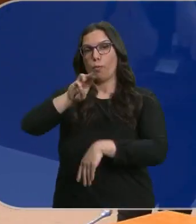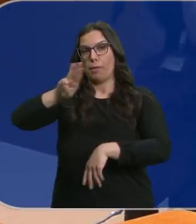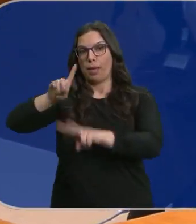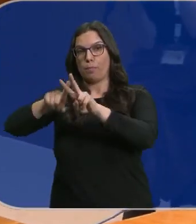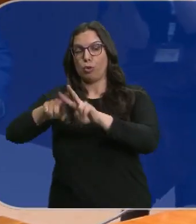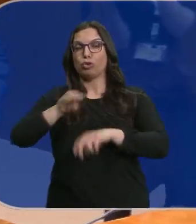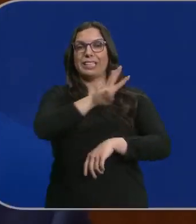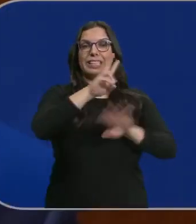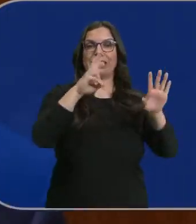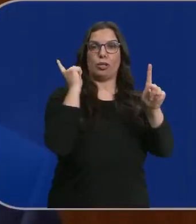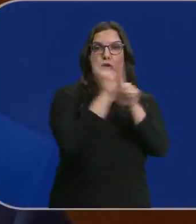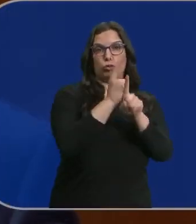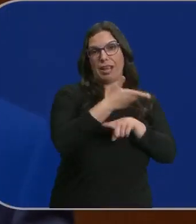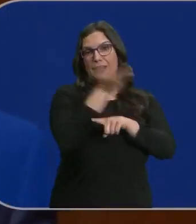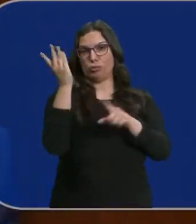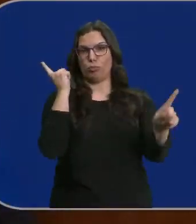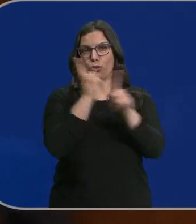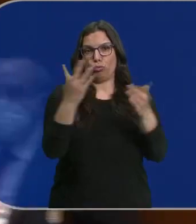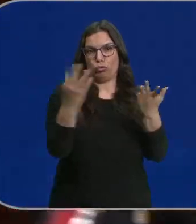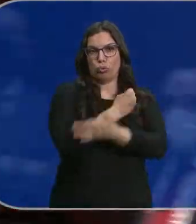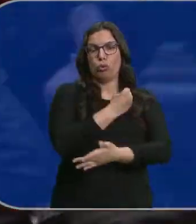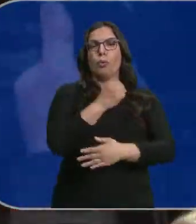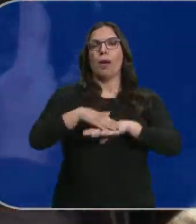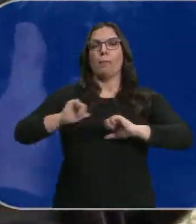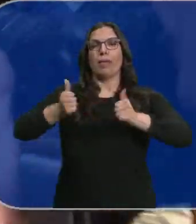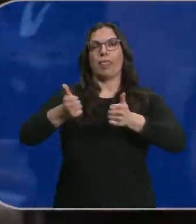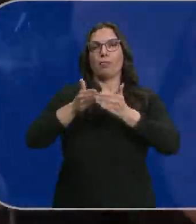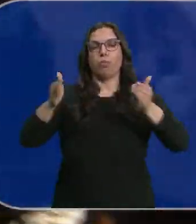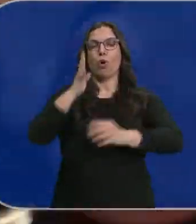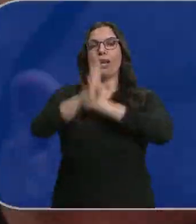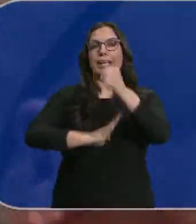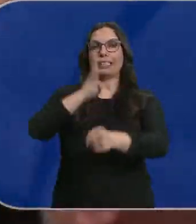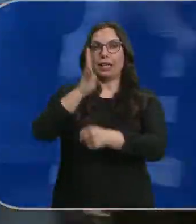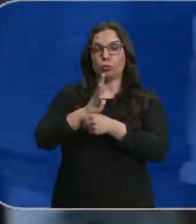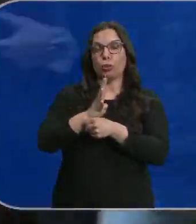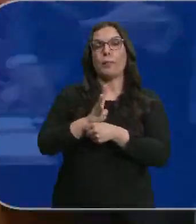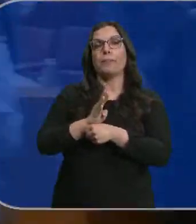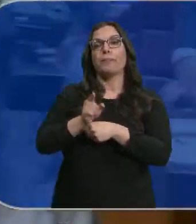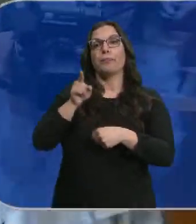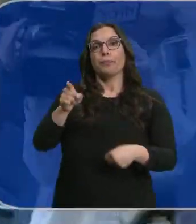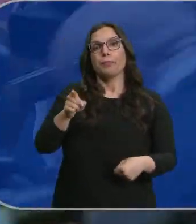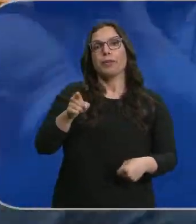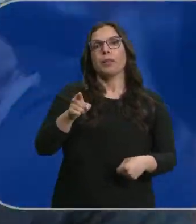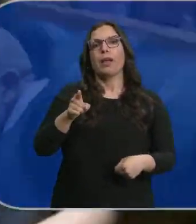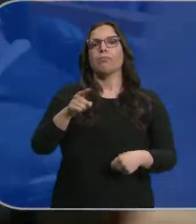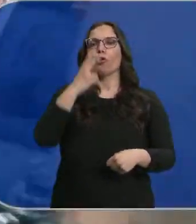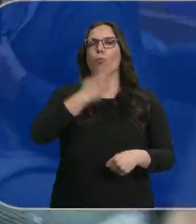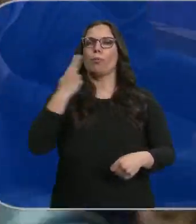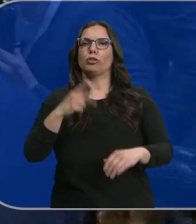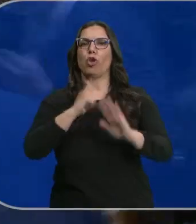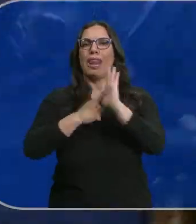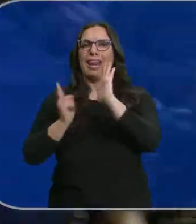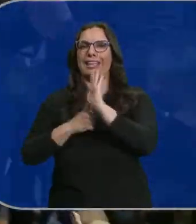Vox y 37 en contra los de toda la oposición para iniciar una legislatura para la que el candidato comprometió 11 leyes.